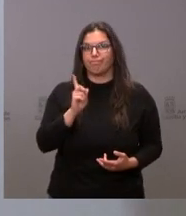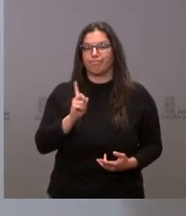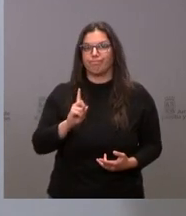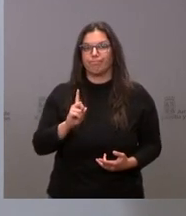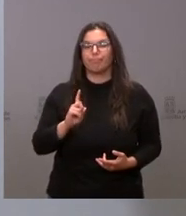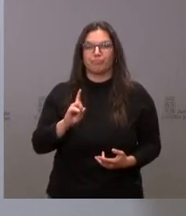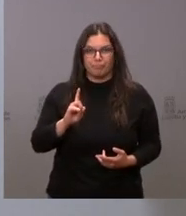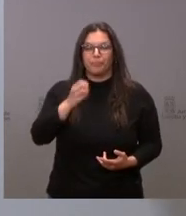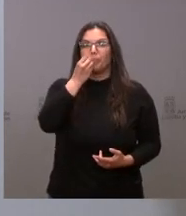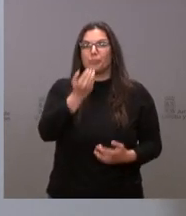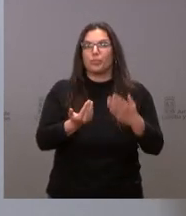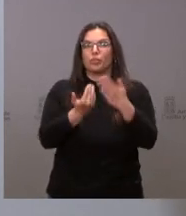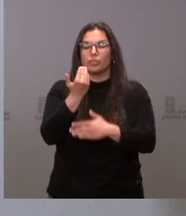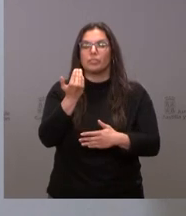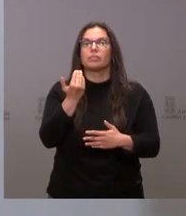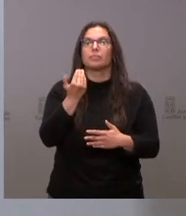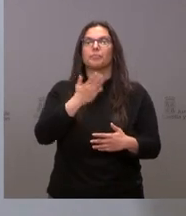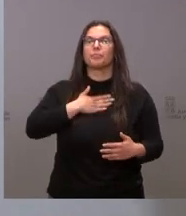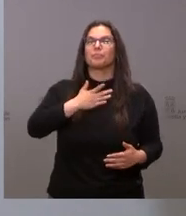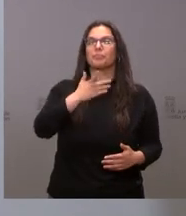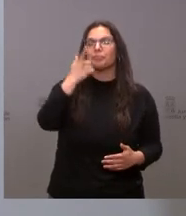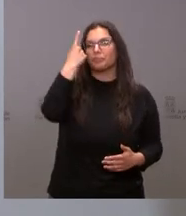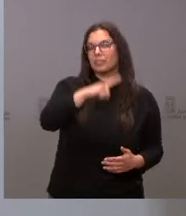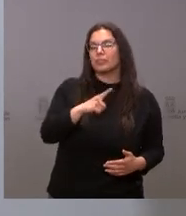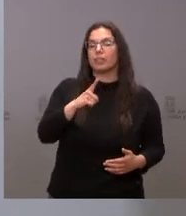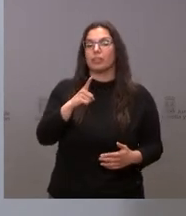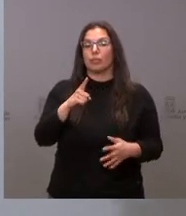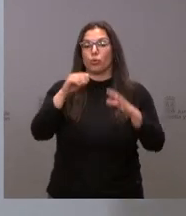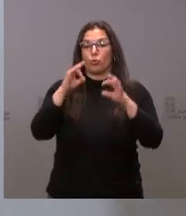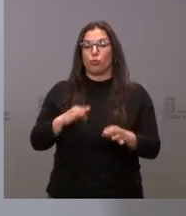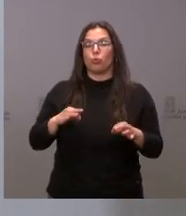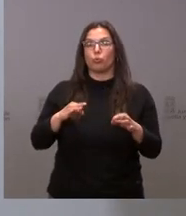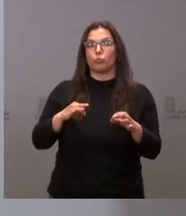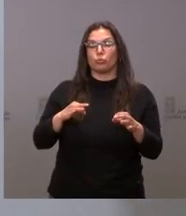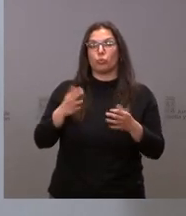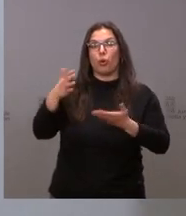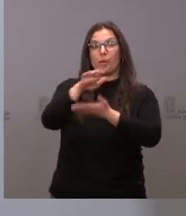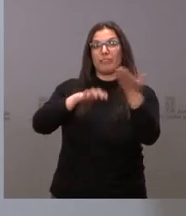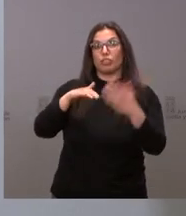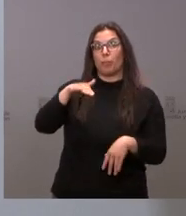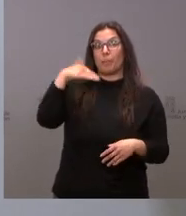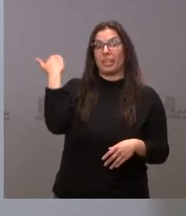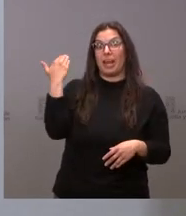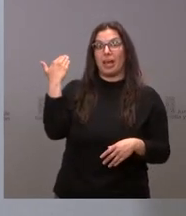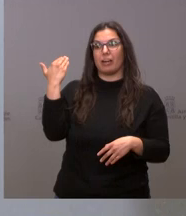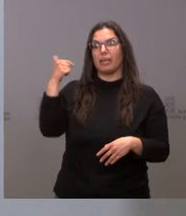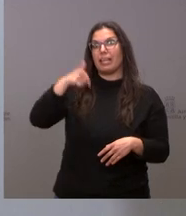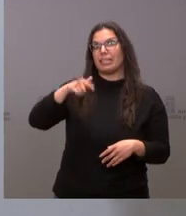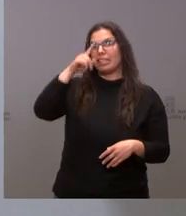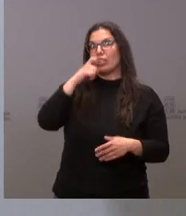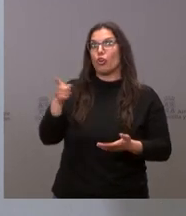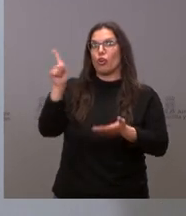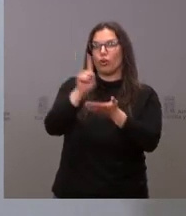Sí, buenos días. Me gustaría saber qué le parece que diez años después se recupere el manifiesto de Villalar y que la izquierda